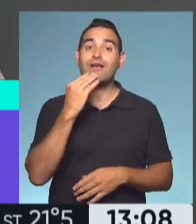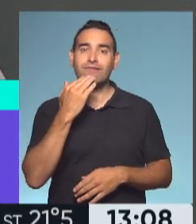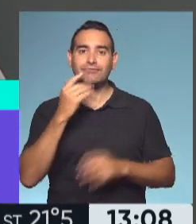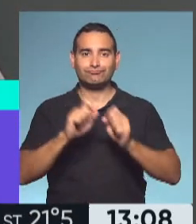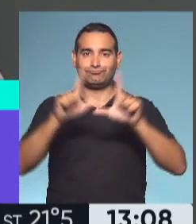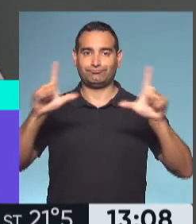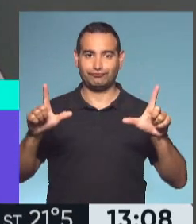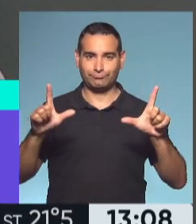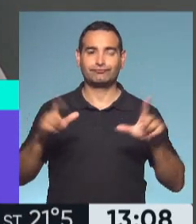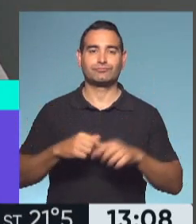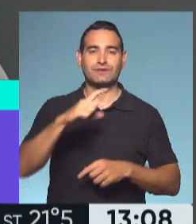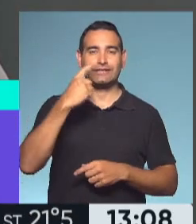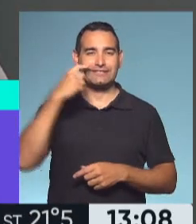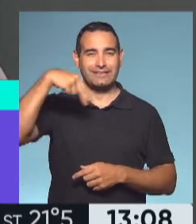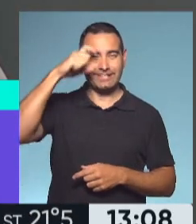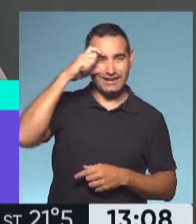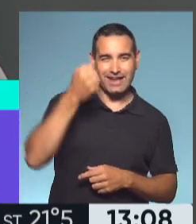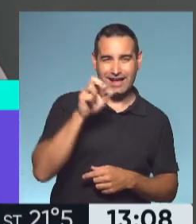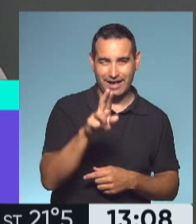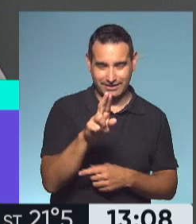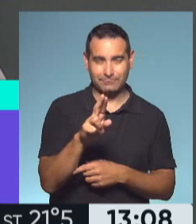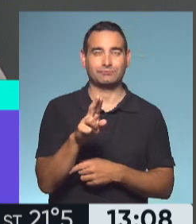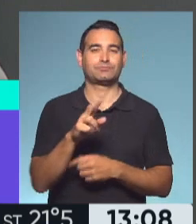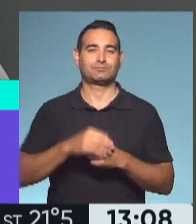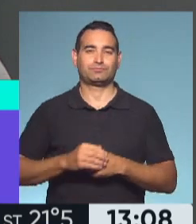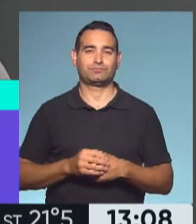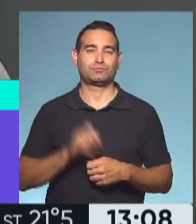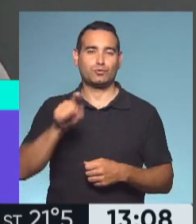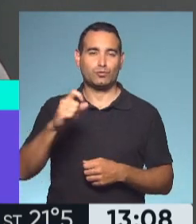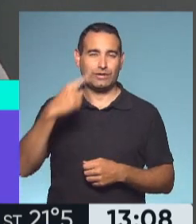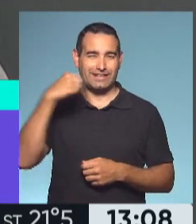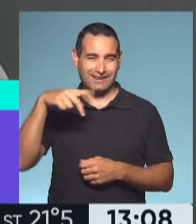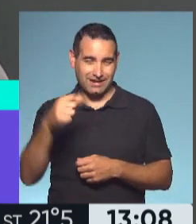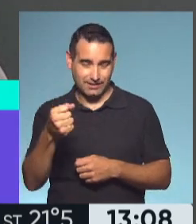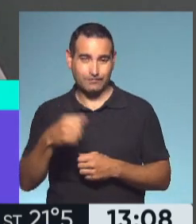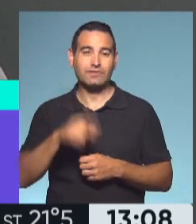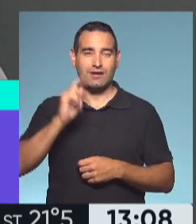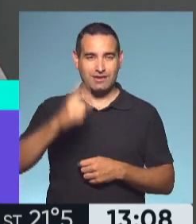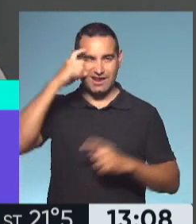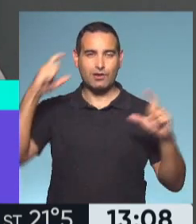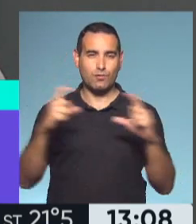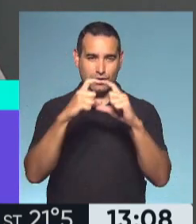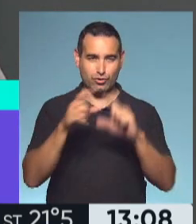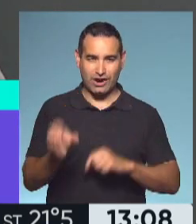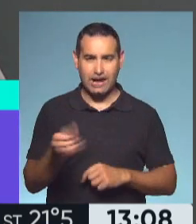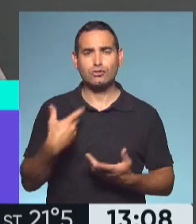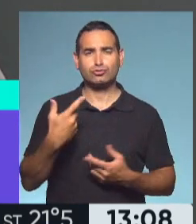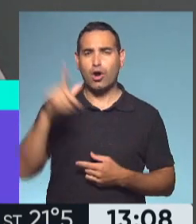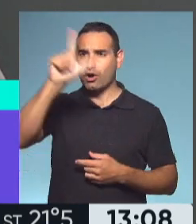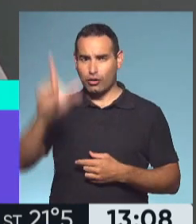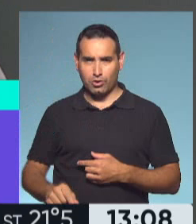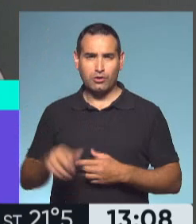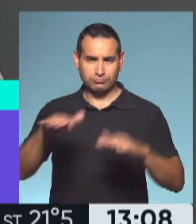en Cinear. La plataforma del Inca y en Canal Encuentro. Se va a poder ver por todo el país.